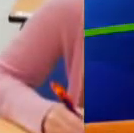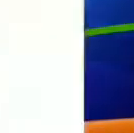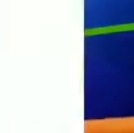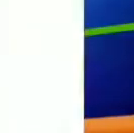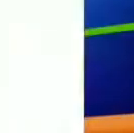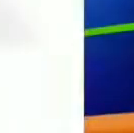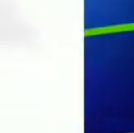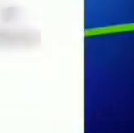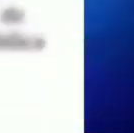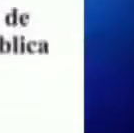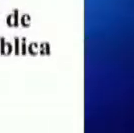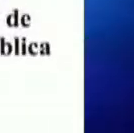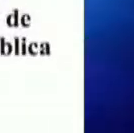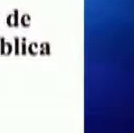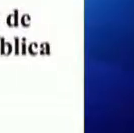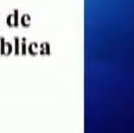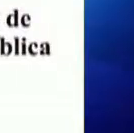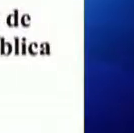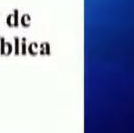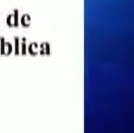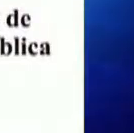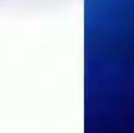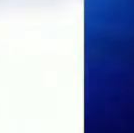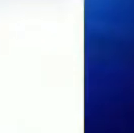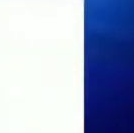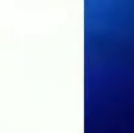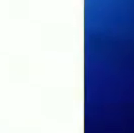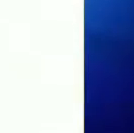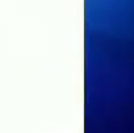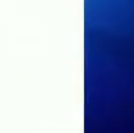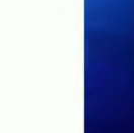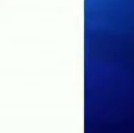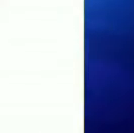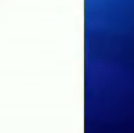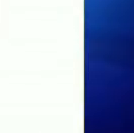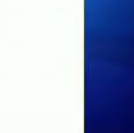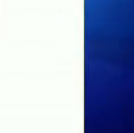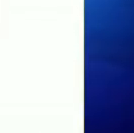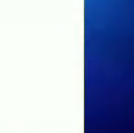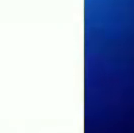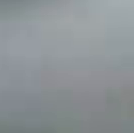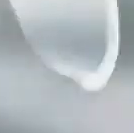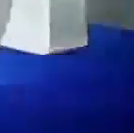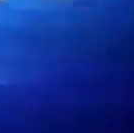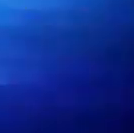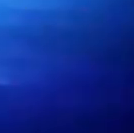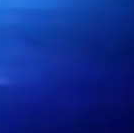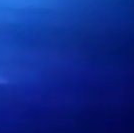Inscríbete y prepárate para llegar muy alto. ESAP. Formando líderes para el buen gobierno.